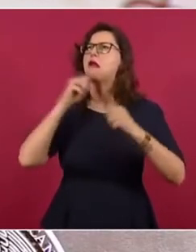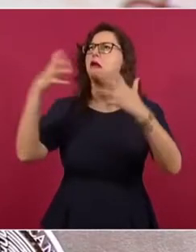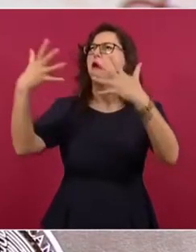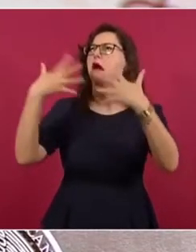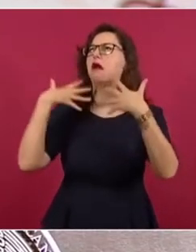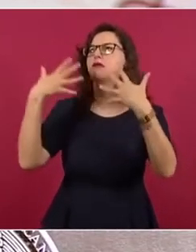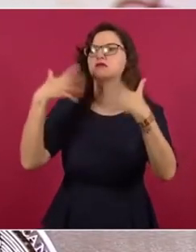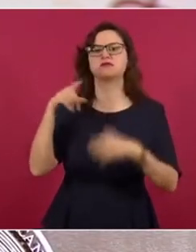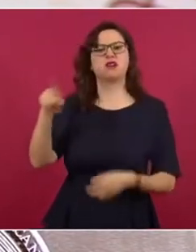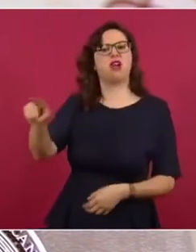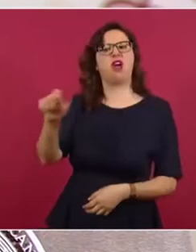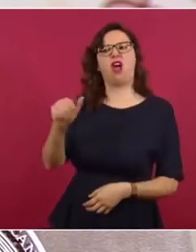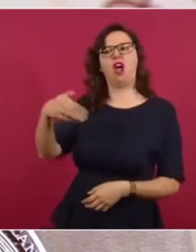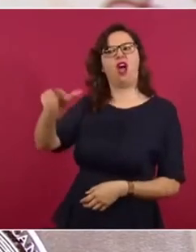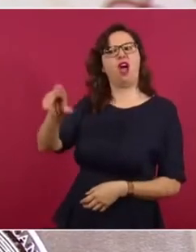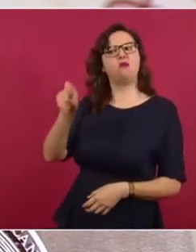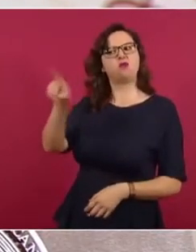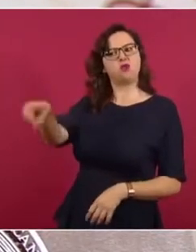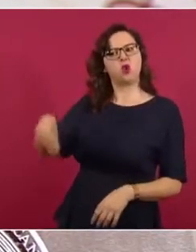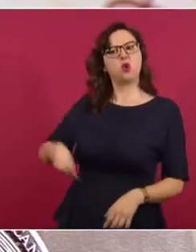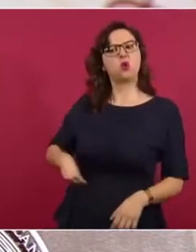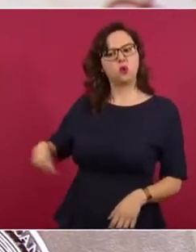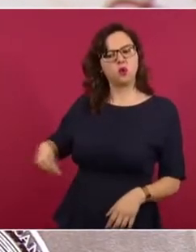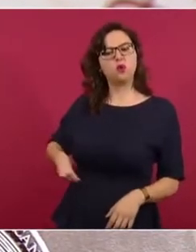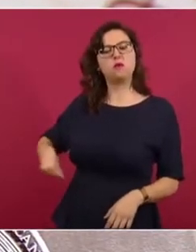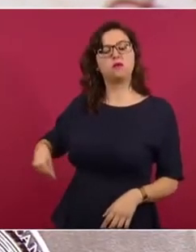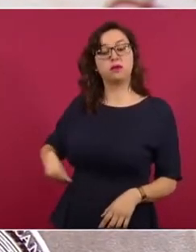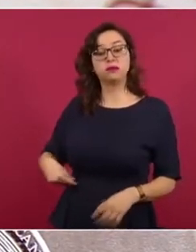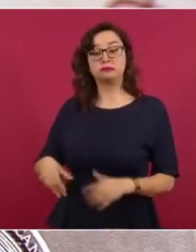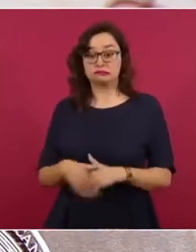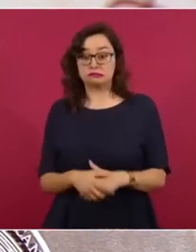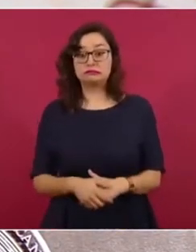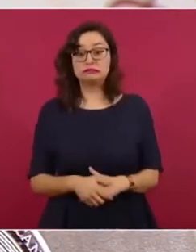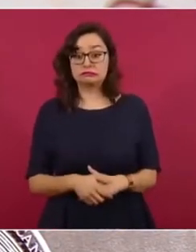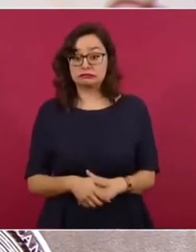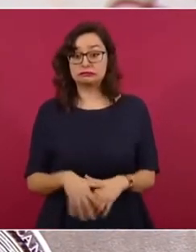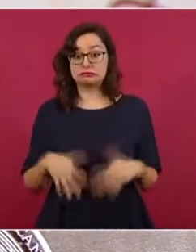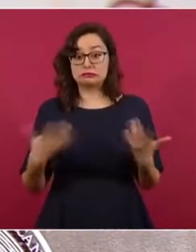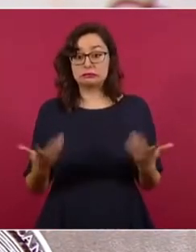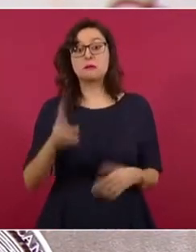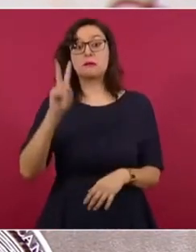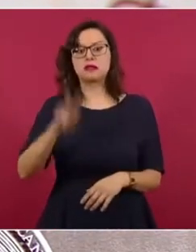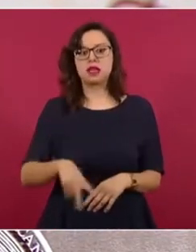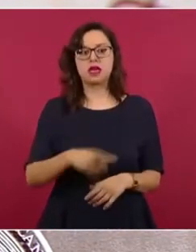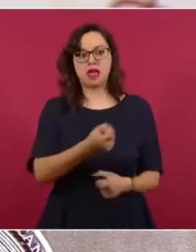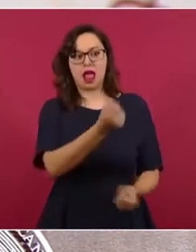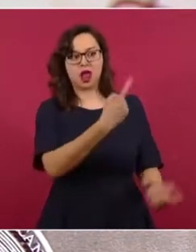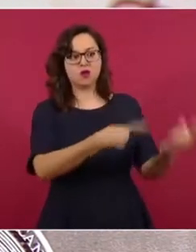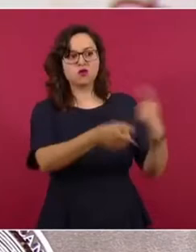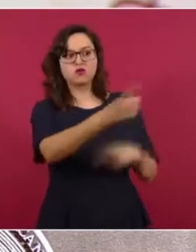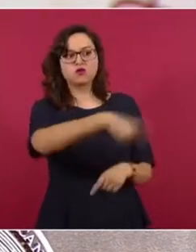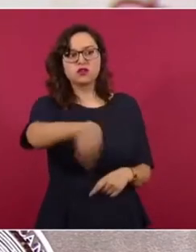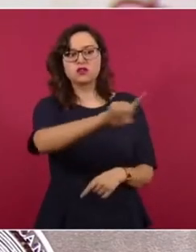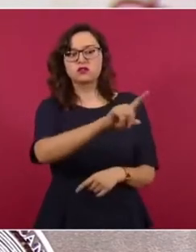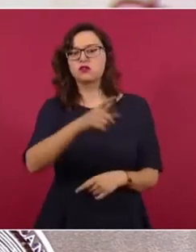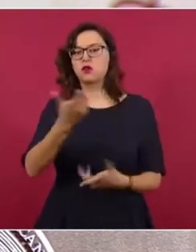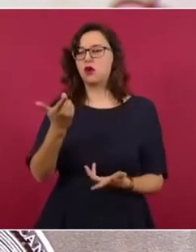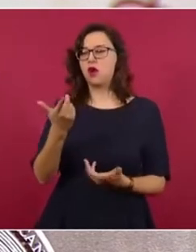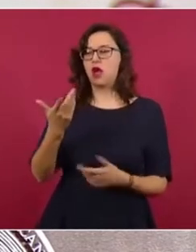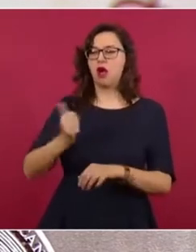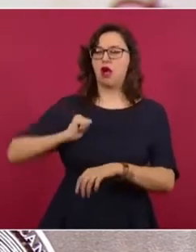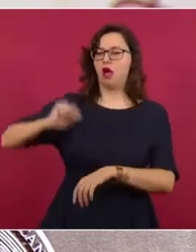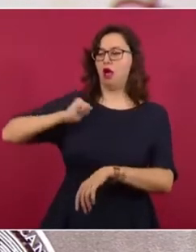falsas, políticos y figuras de la oposición, viralizan hasta noticias viejas para cuestionar la construcción del Tren Maya.